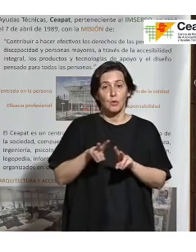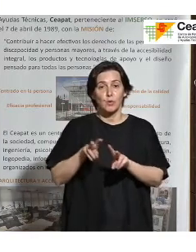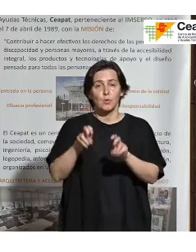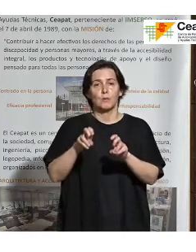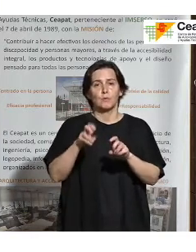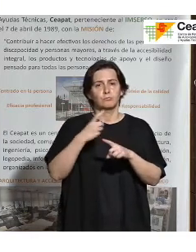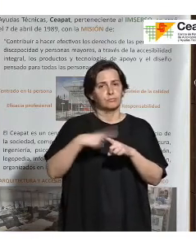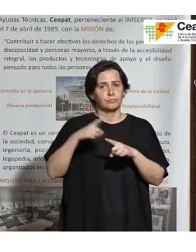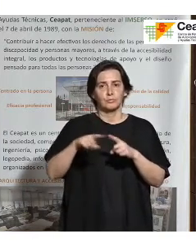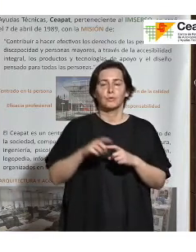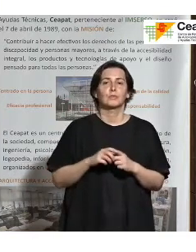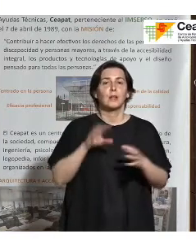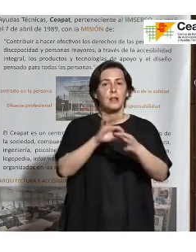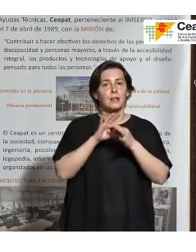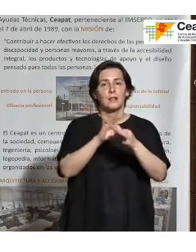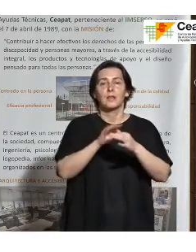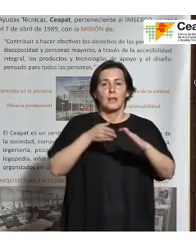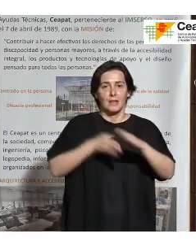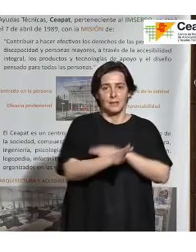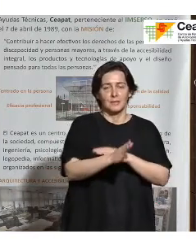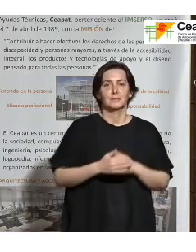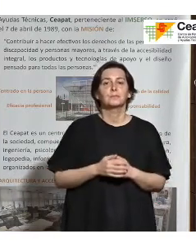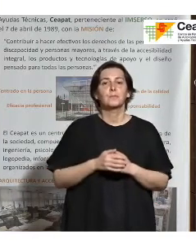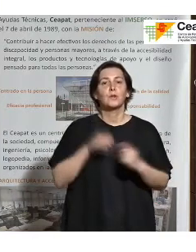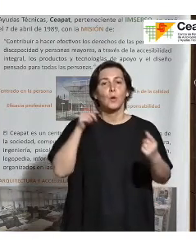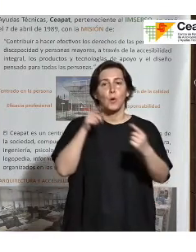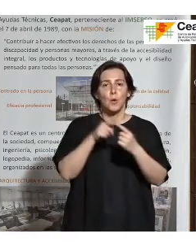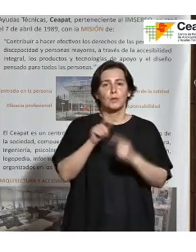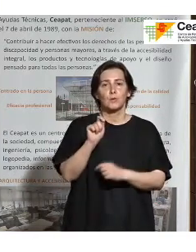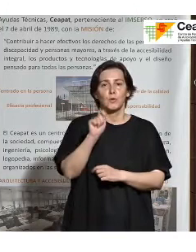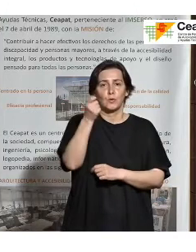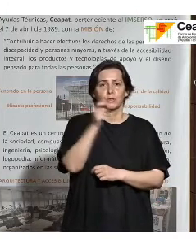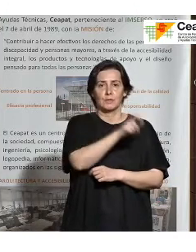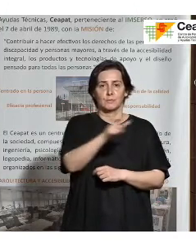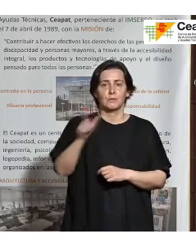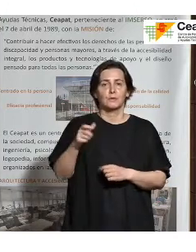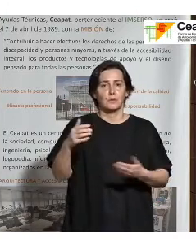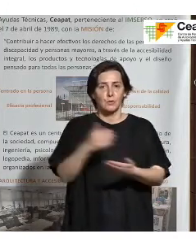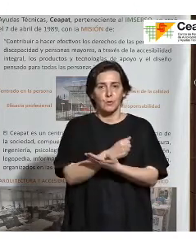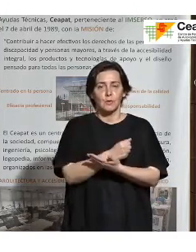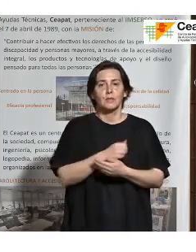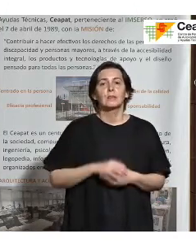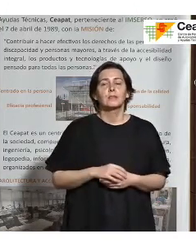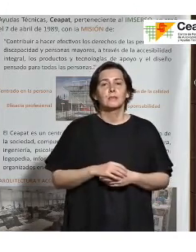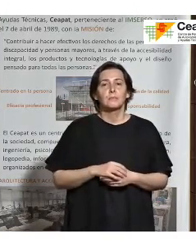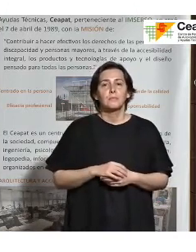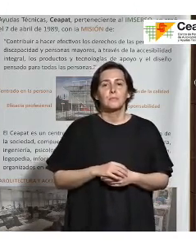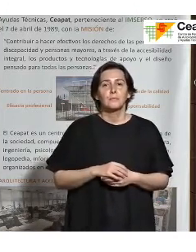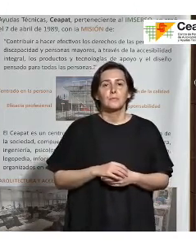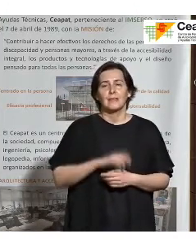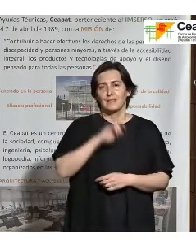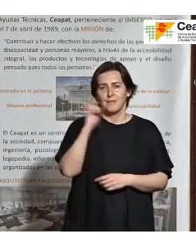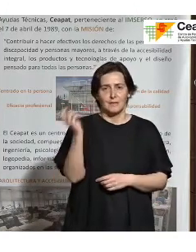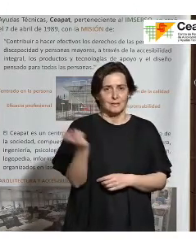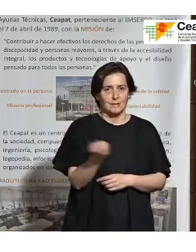aspectos relacionados con la accesibilidad, para hacer posible que todas las personas, con la diversidad